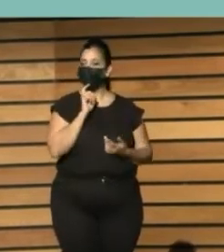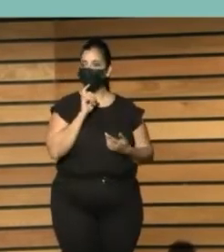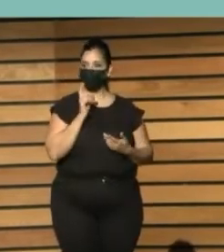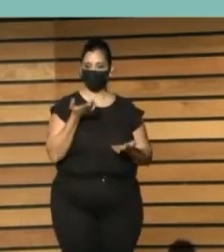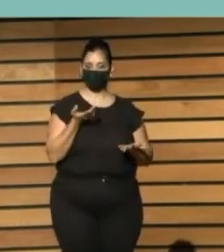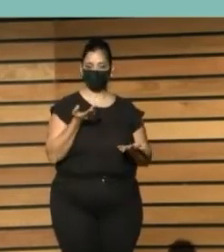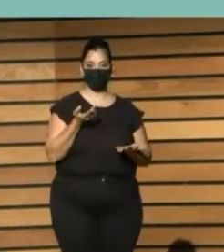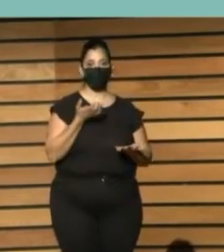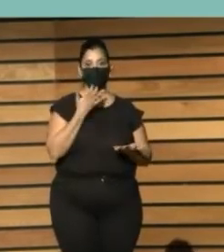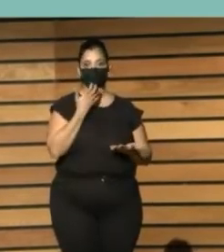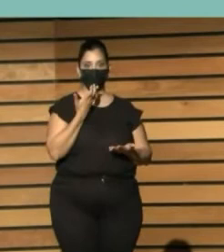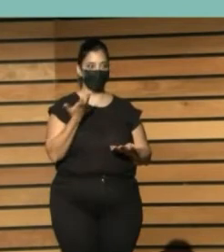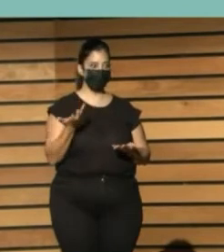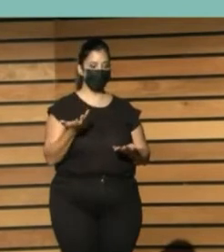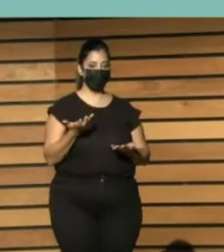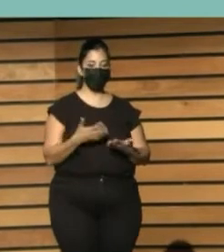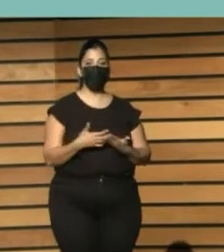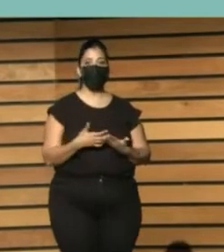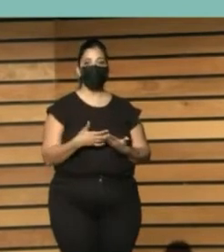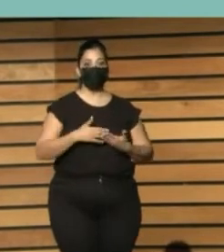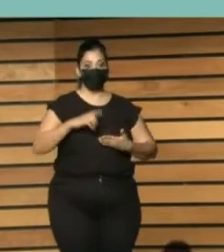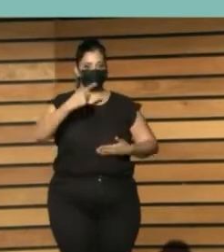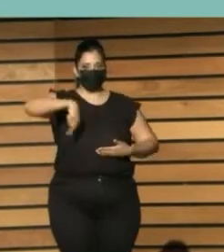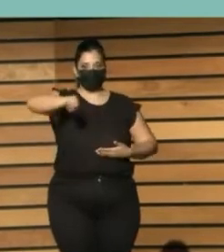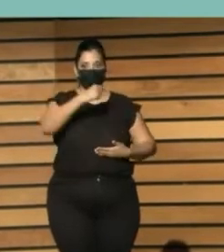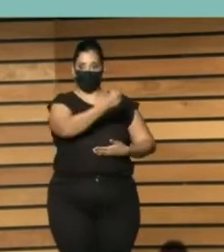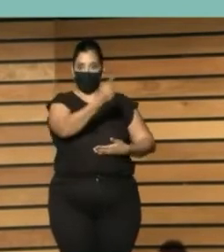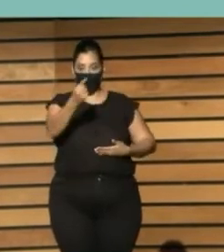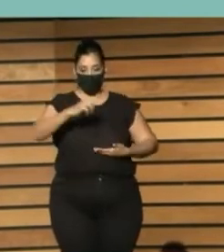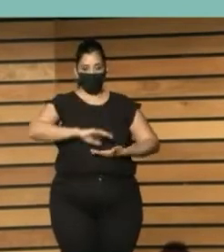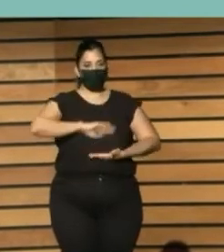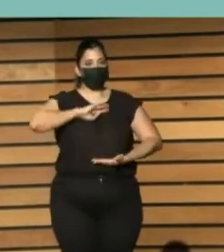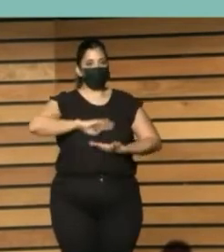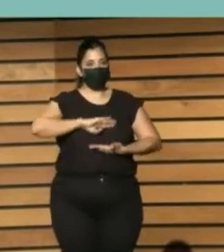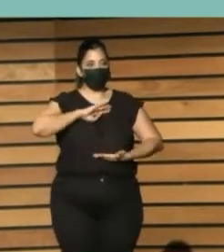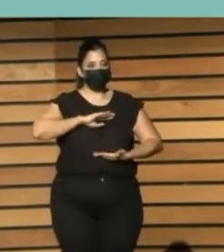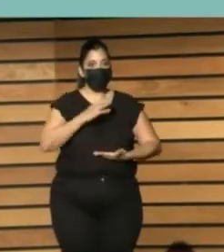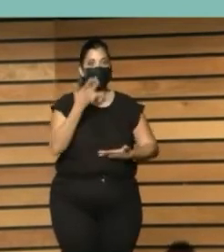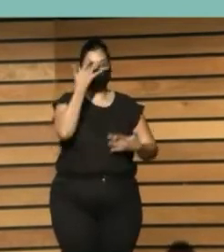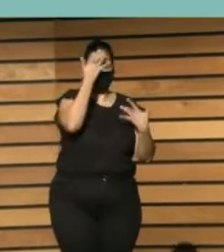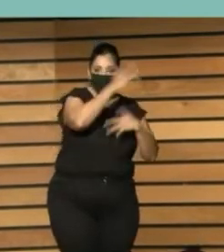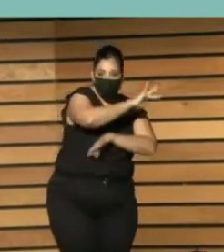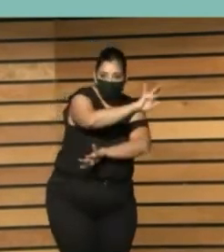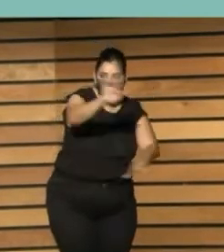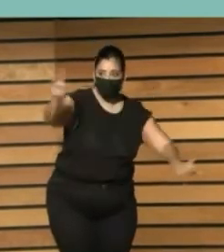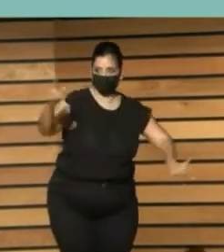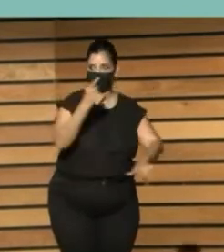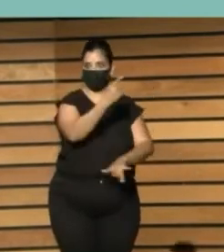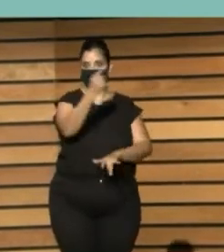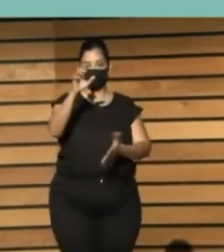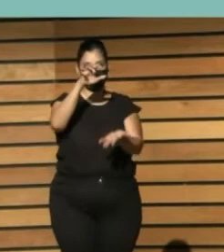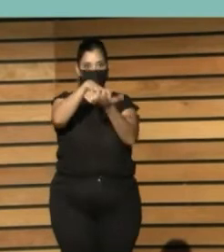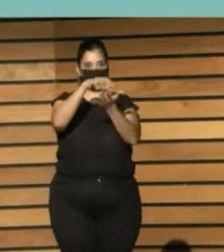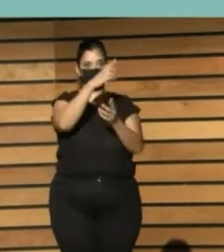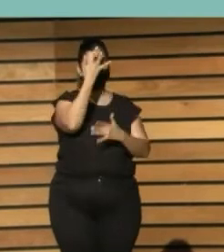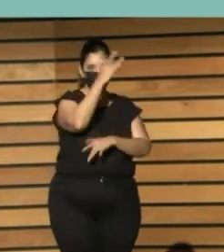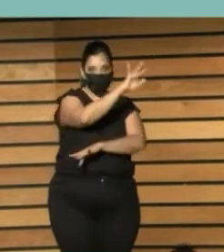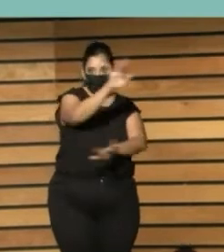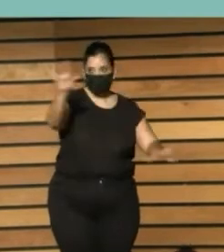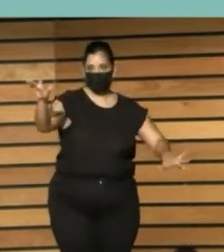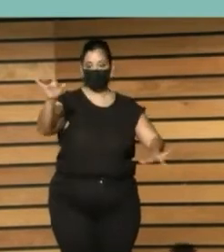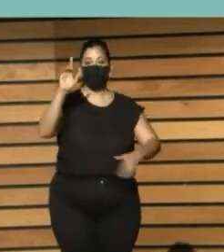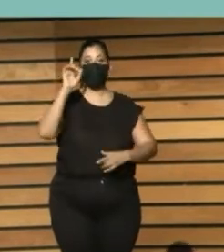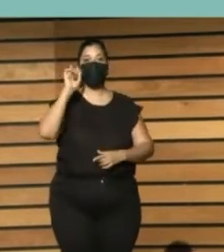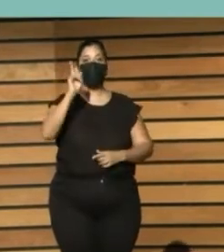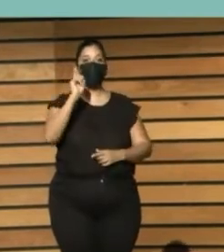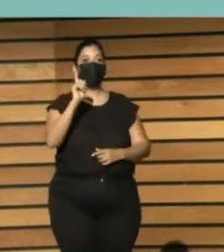esa capacidad ¿no? de impactar directa o indirectamente en las personas ¿no? no solo